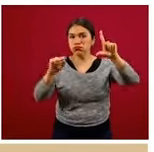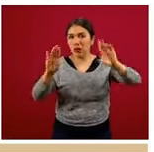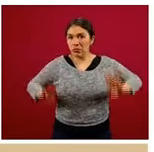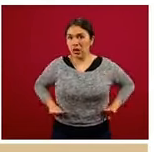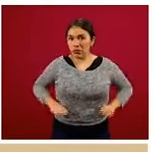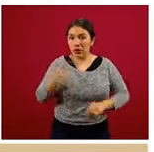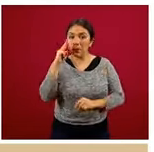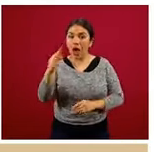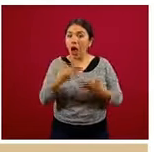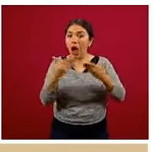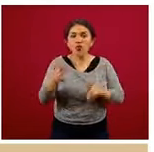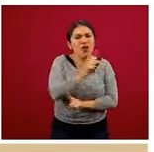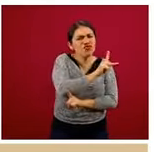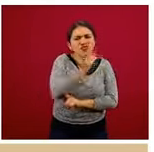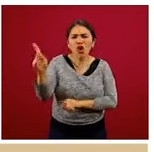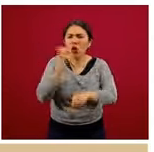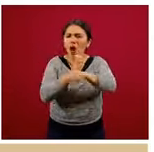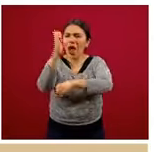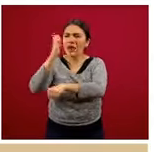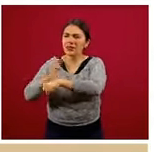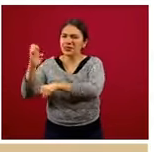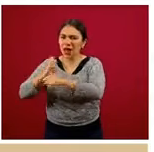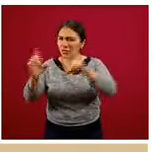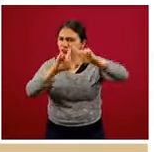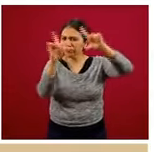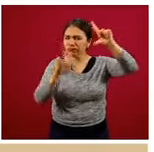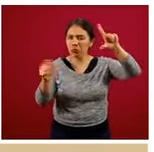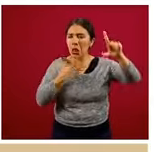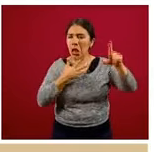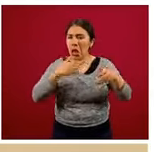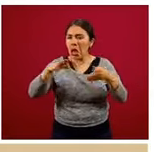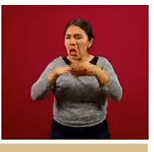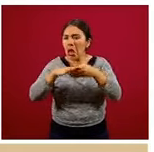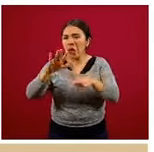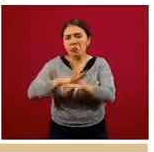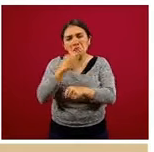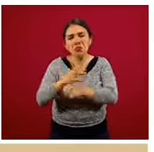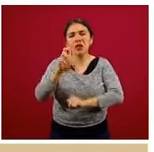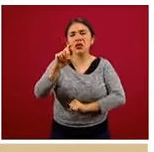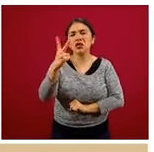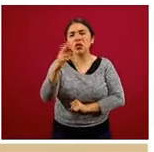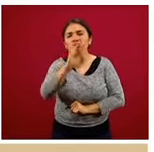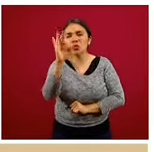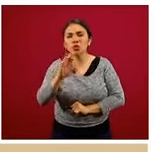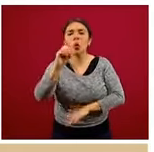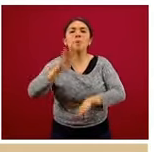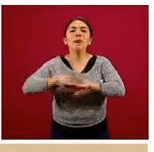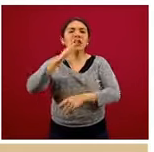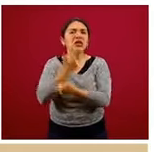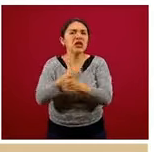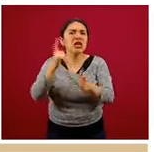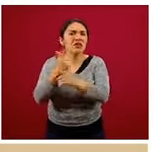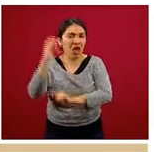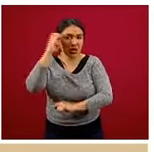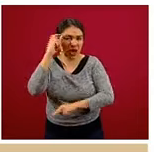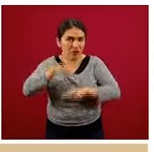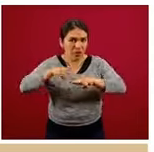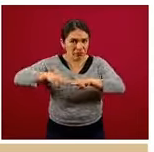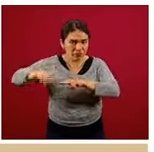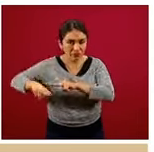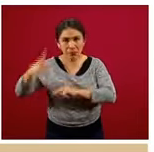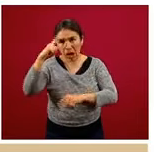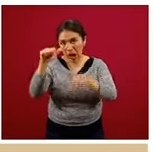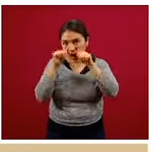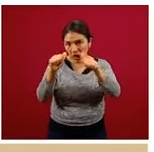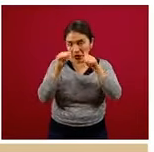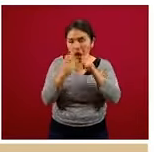Ahora tenemos a todas las entidades federativas con al menos treinta y dos por ciento o más de disponibilidad y